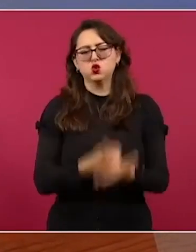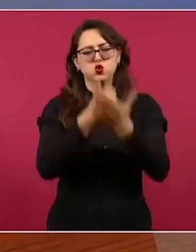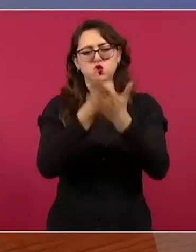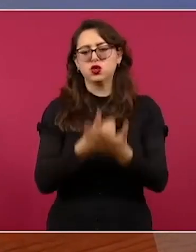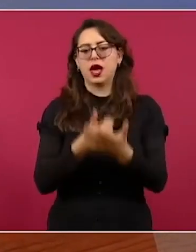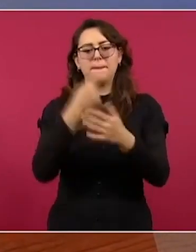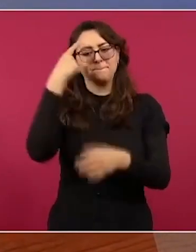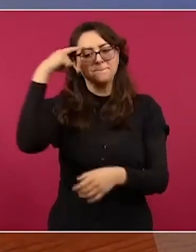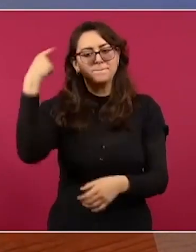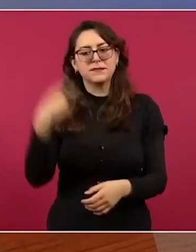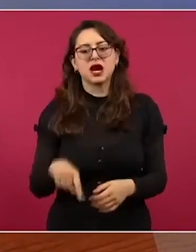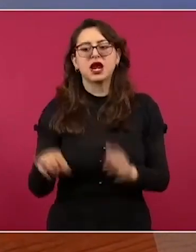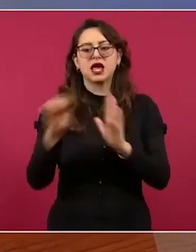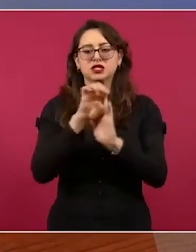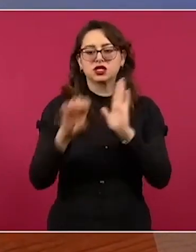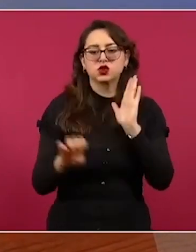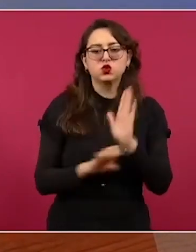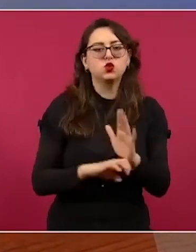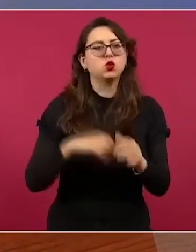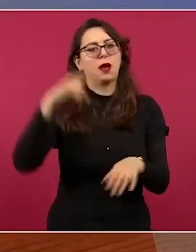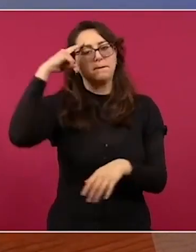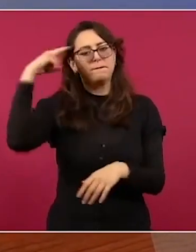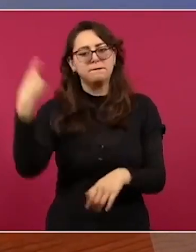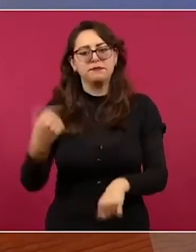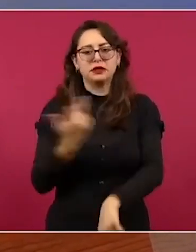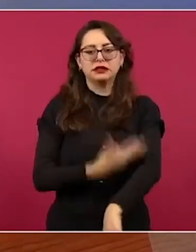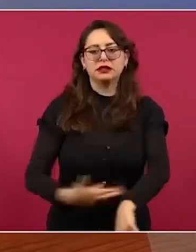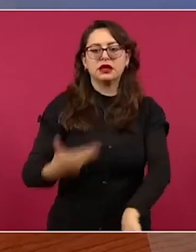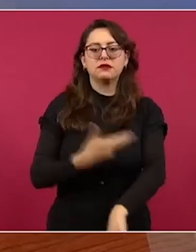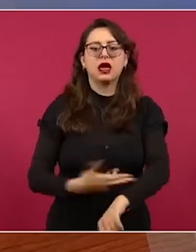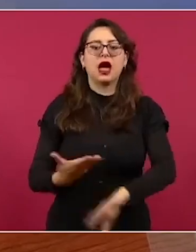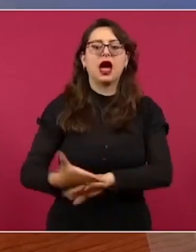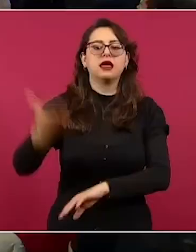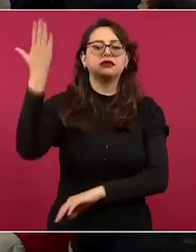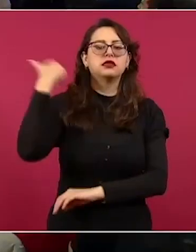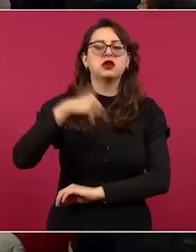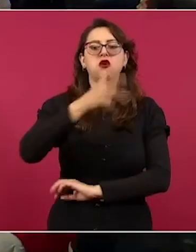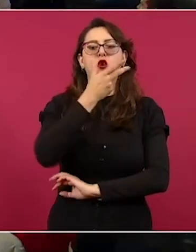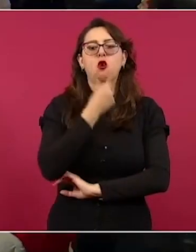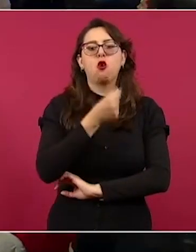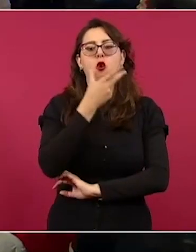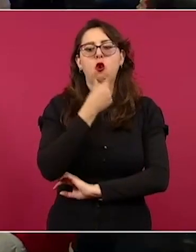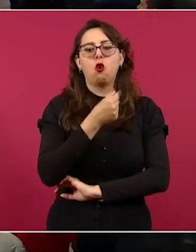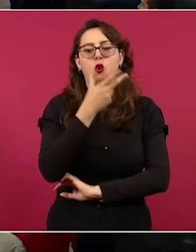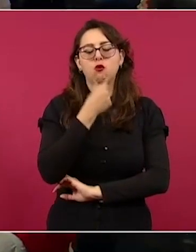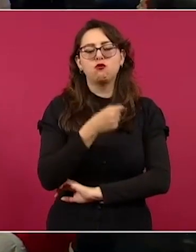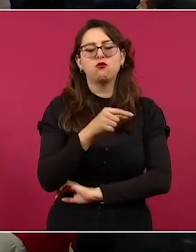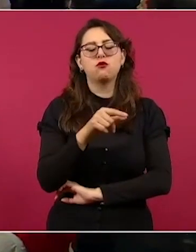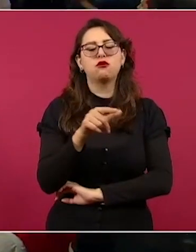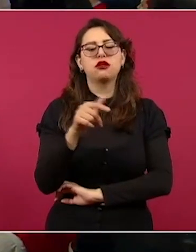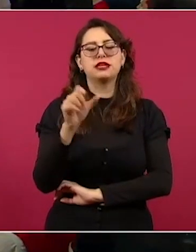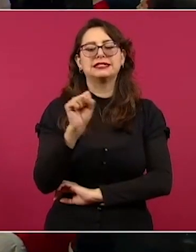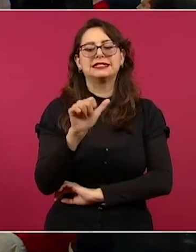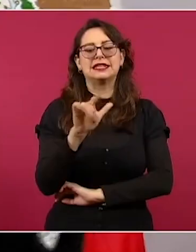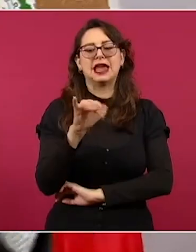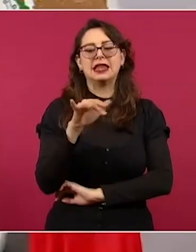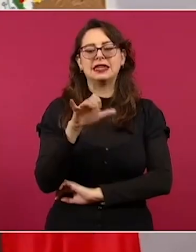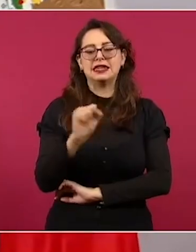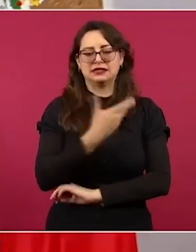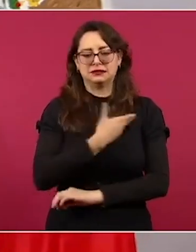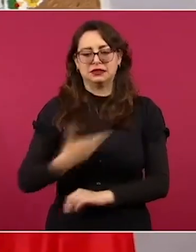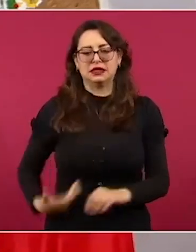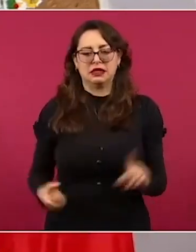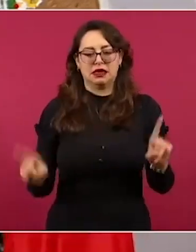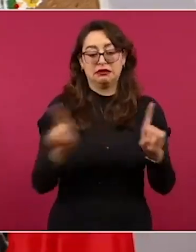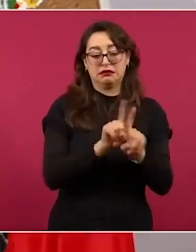uno que fue procurador en la época de Salinas. Morales, morales, lechuga, sí, morales, lechuga.